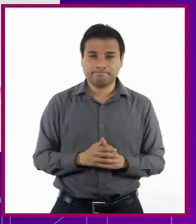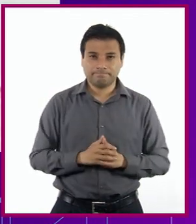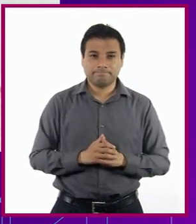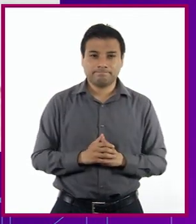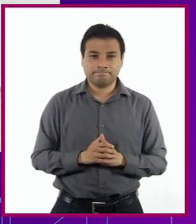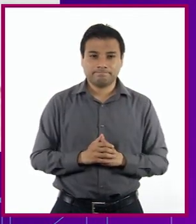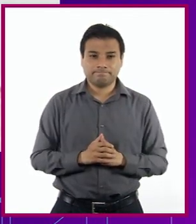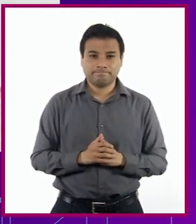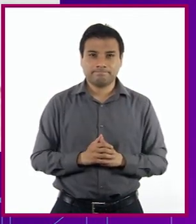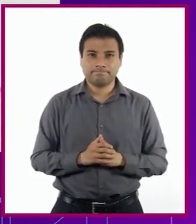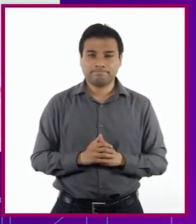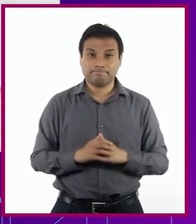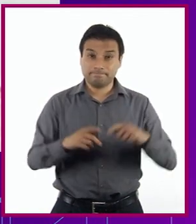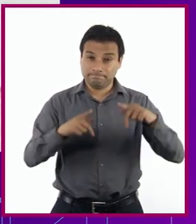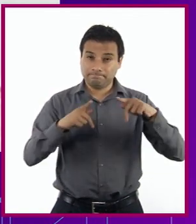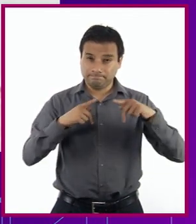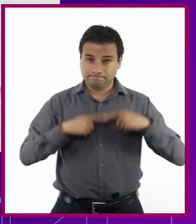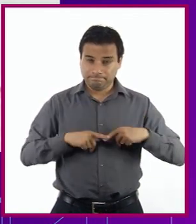Arriesgando su vida